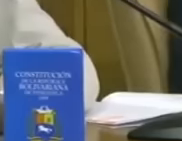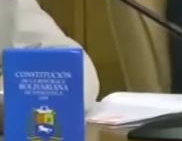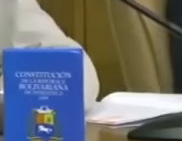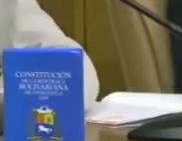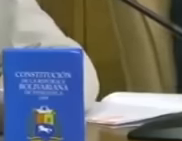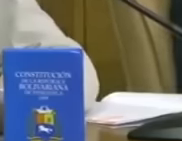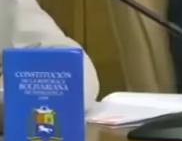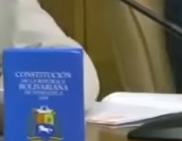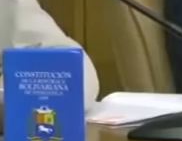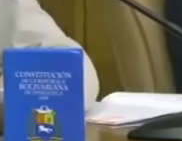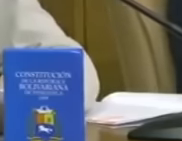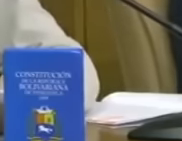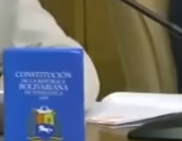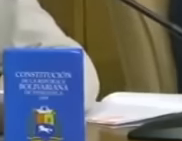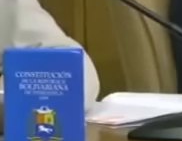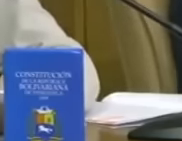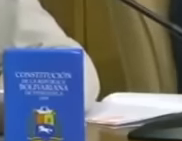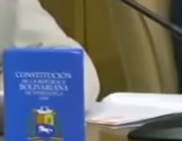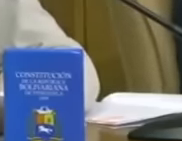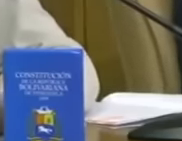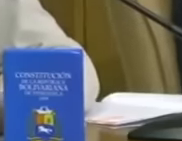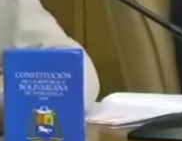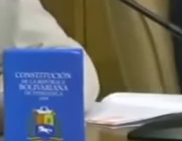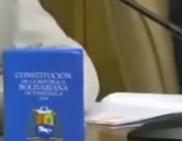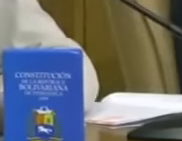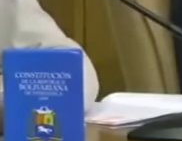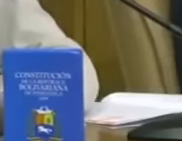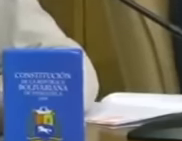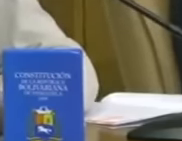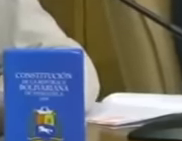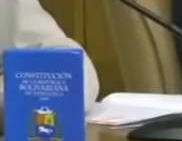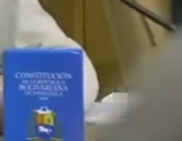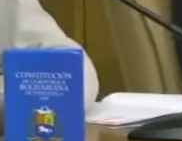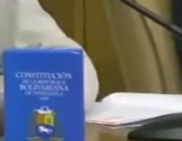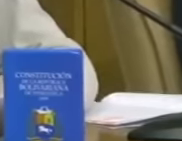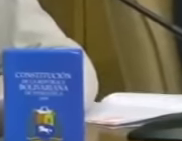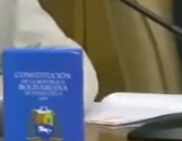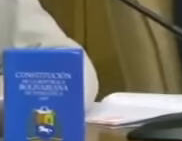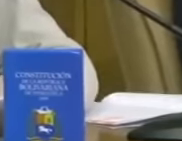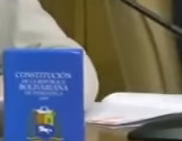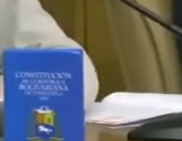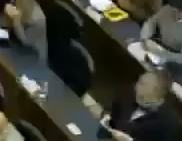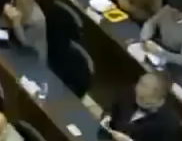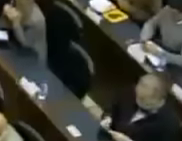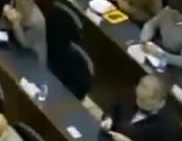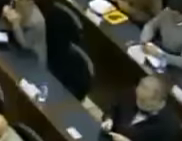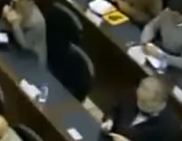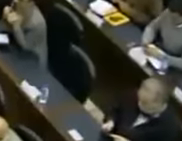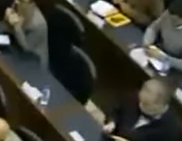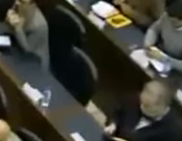111 del reglamento interior y de debates de la asamblea nacional es todo ciudadano presidente